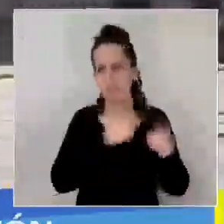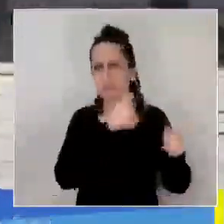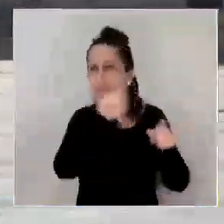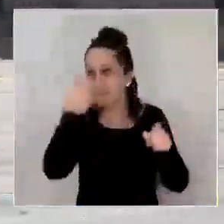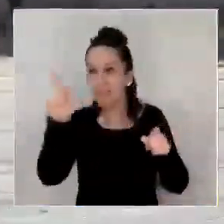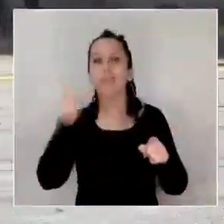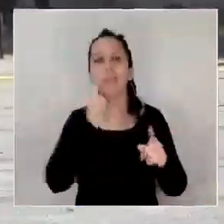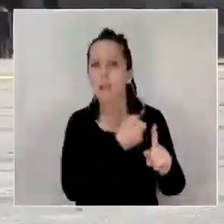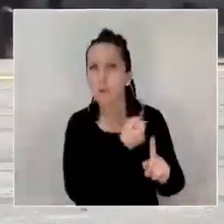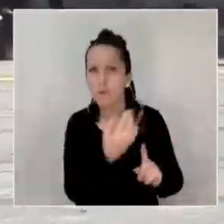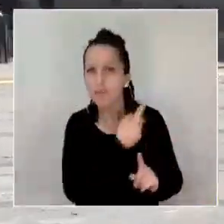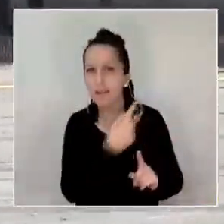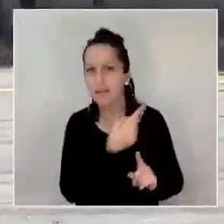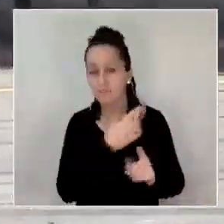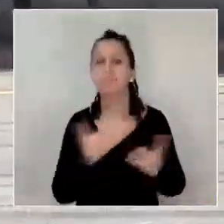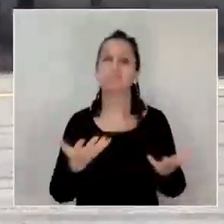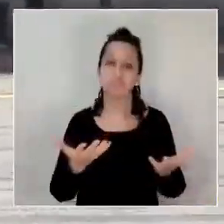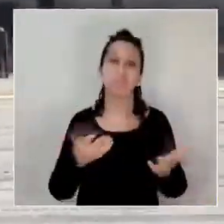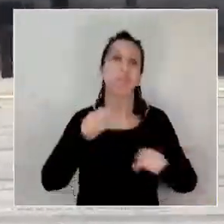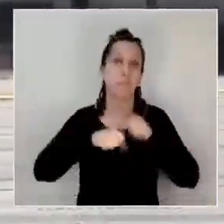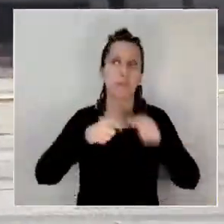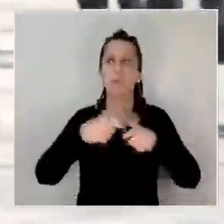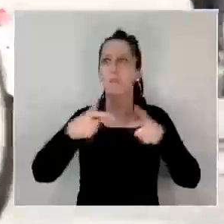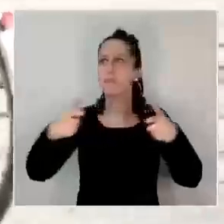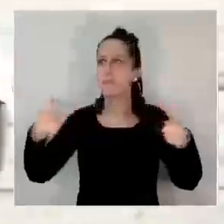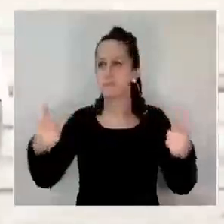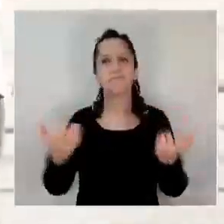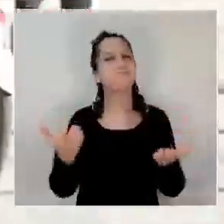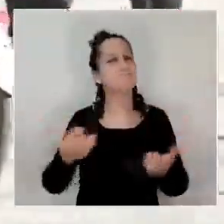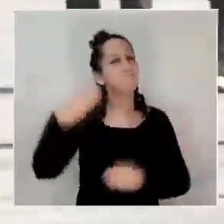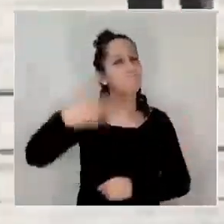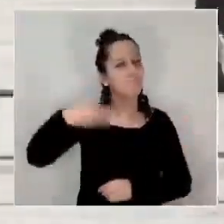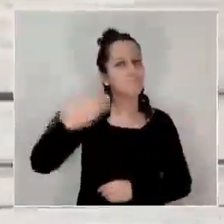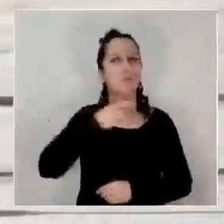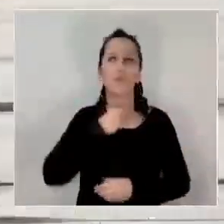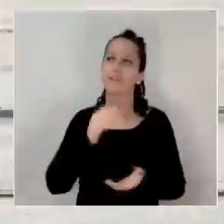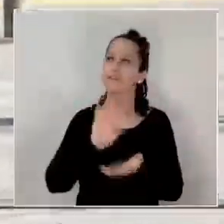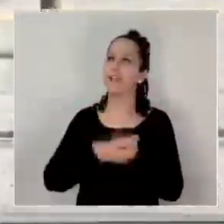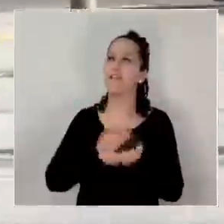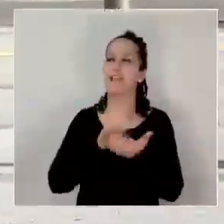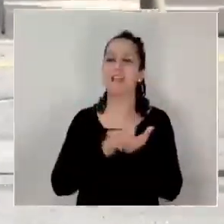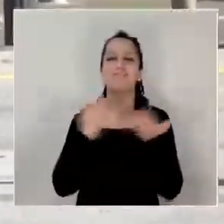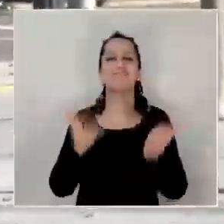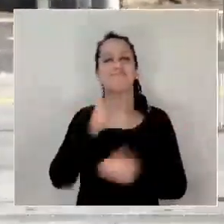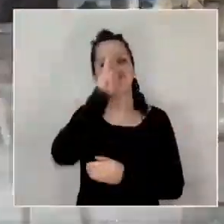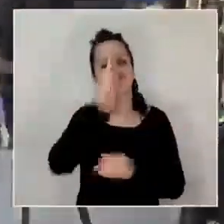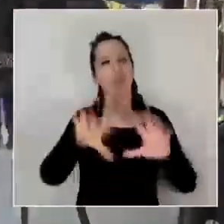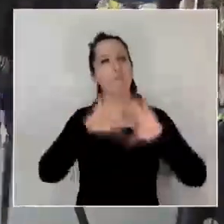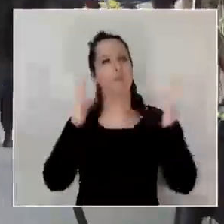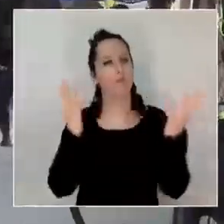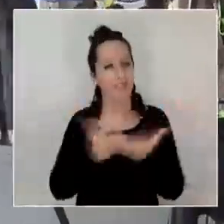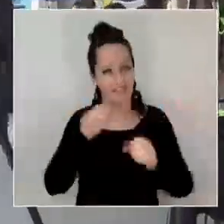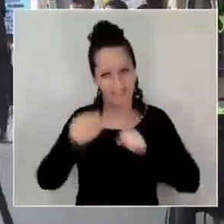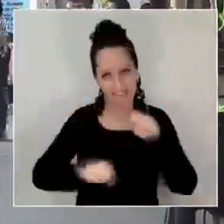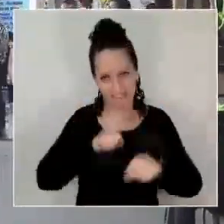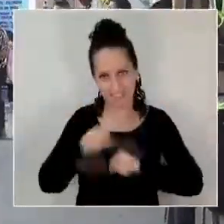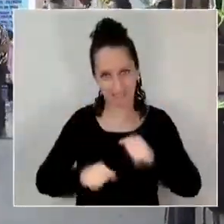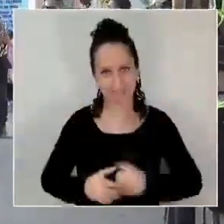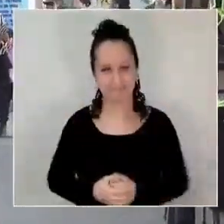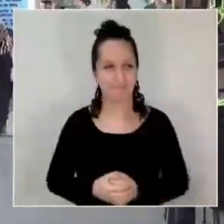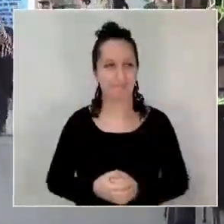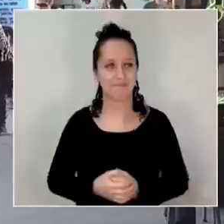más importante en Concepción. Por esto, el municipio penquista lideró la celebración del Día Mundial de la Bicicleta.